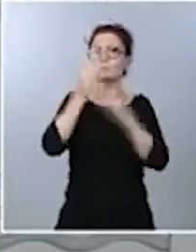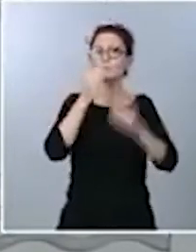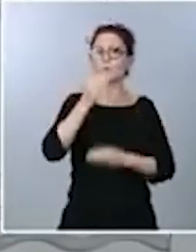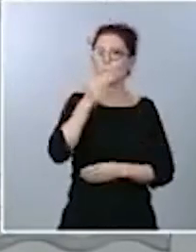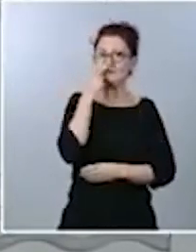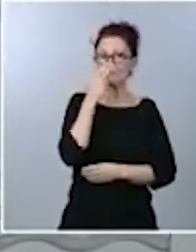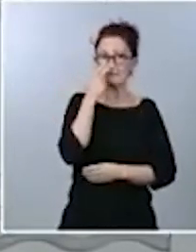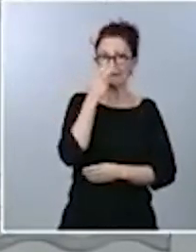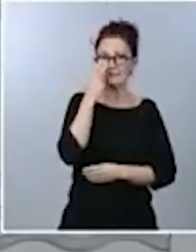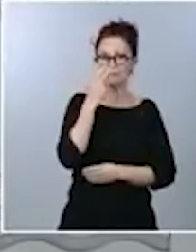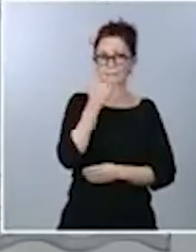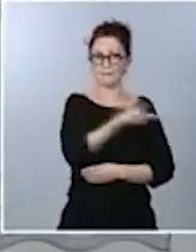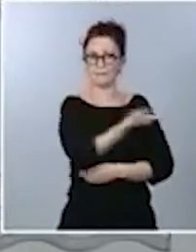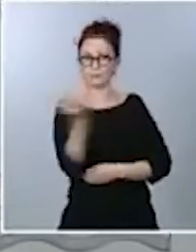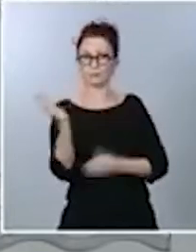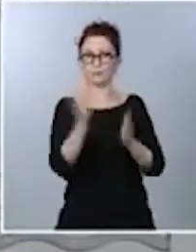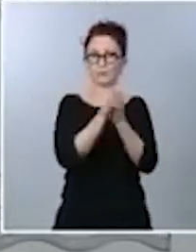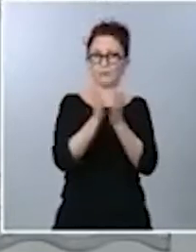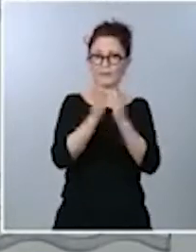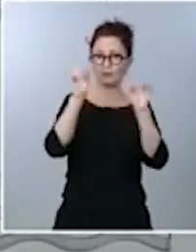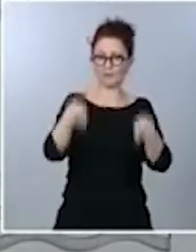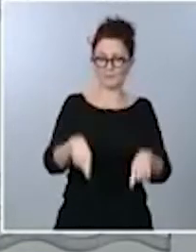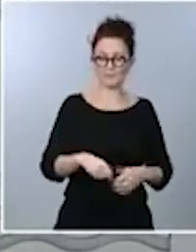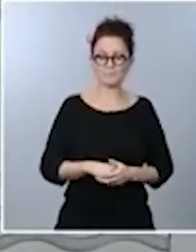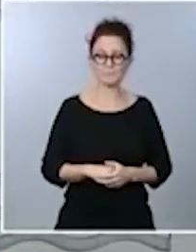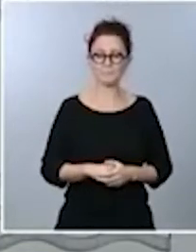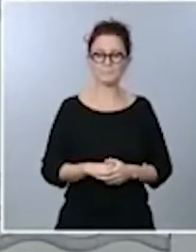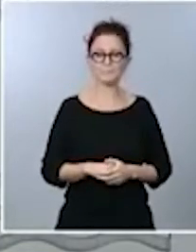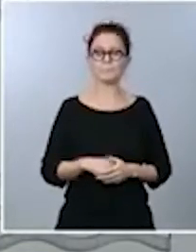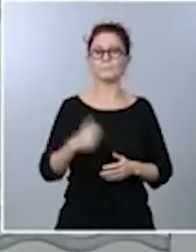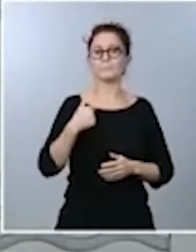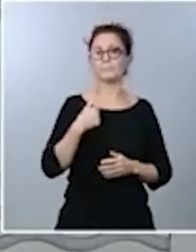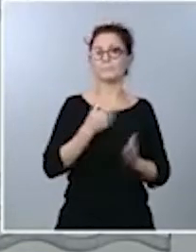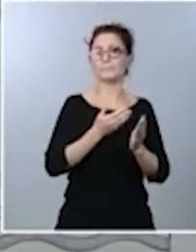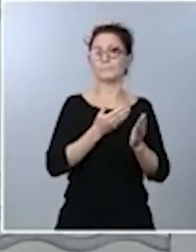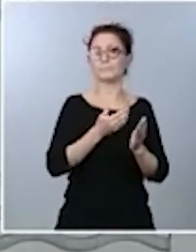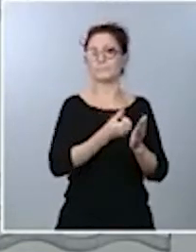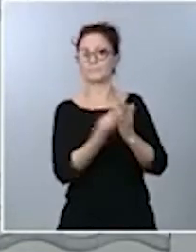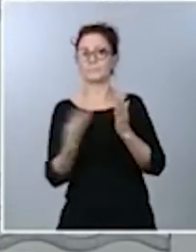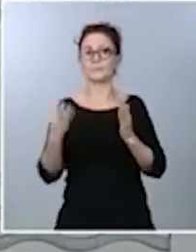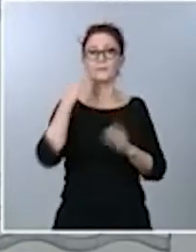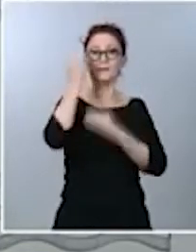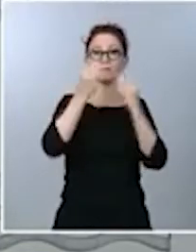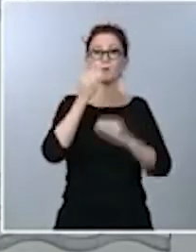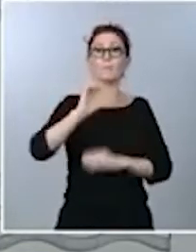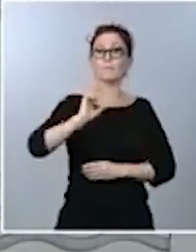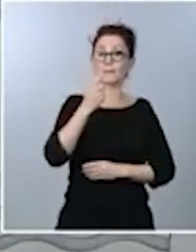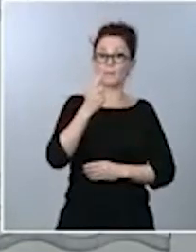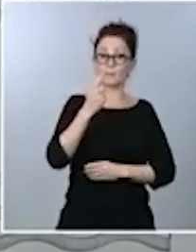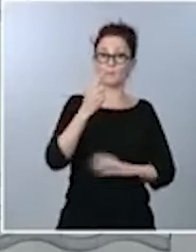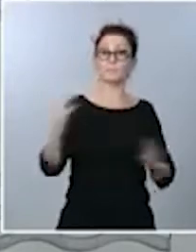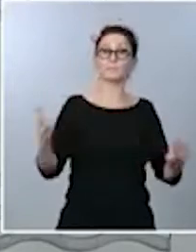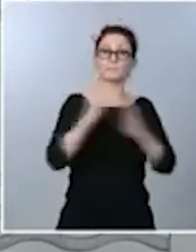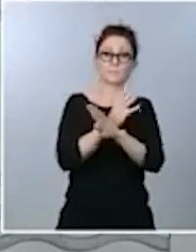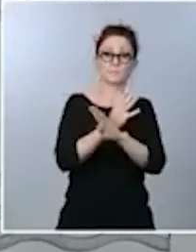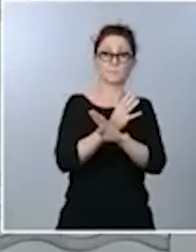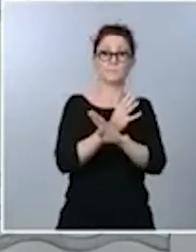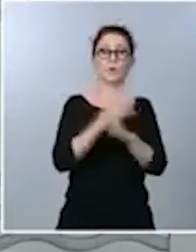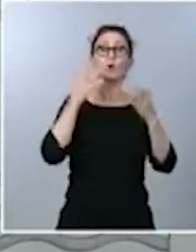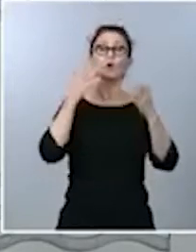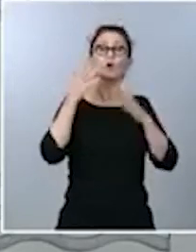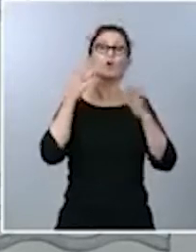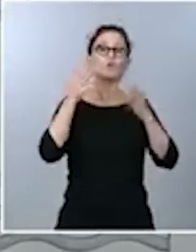del resto de compañeros, hacer varias reflexiones. La primera, la renovación del Consejo General del Poder Judicial es un mandato